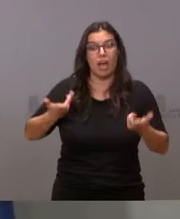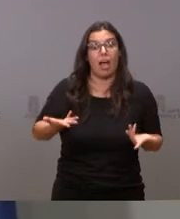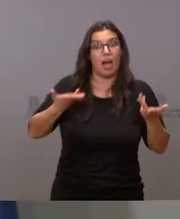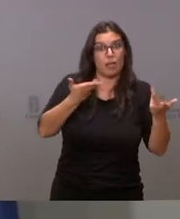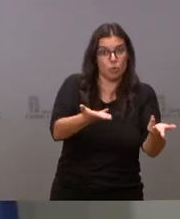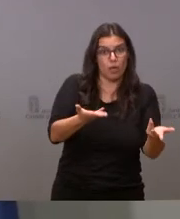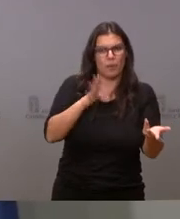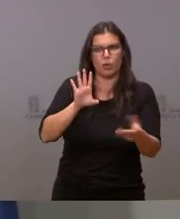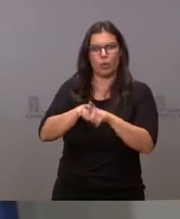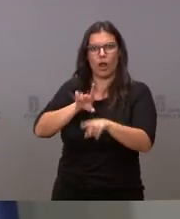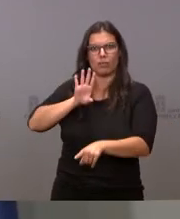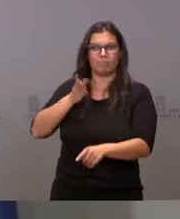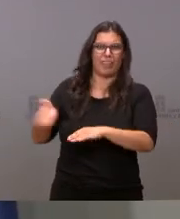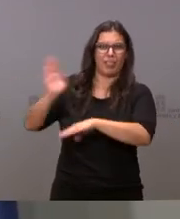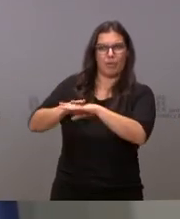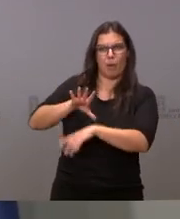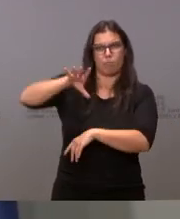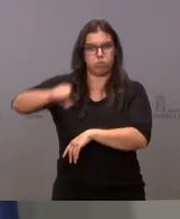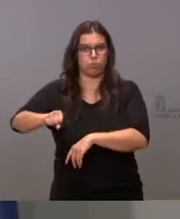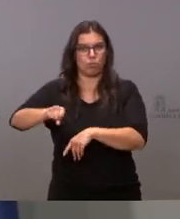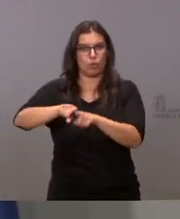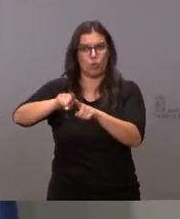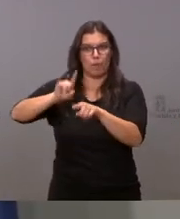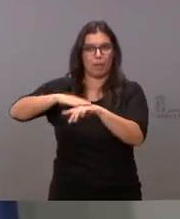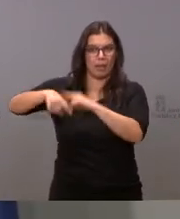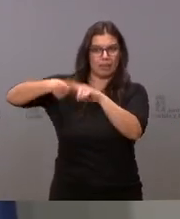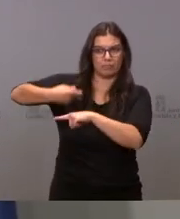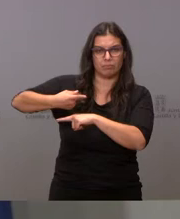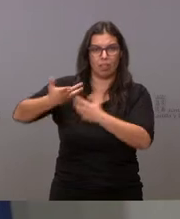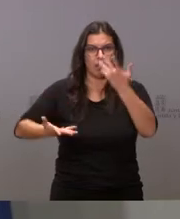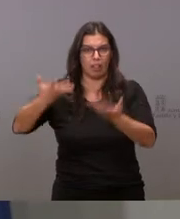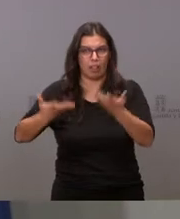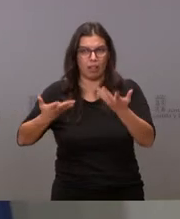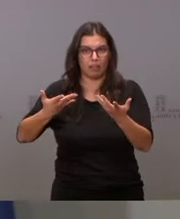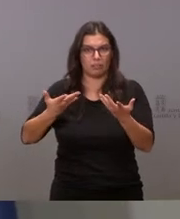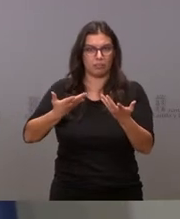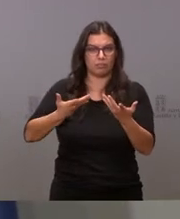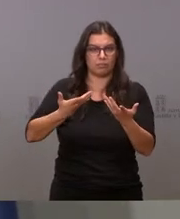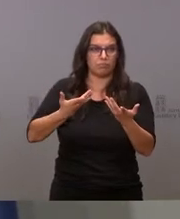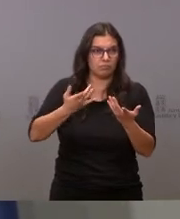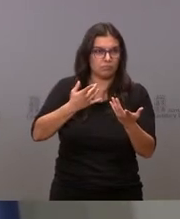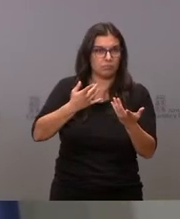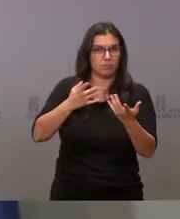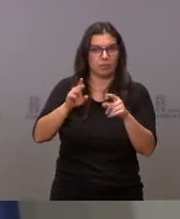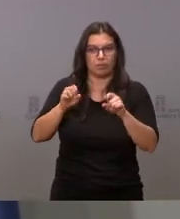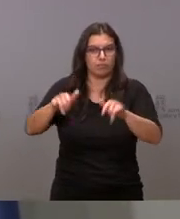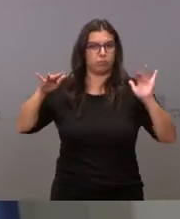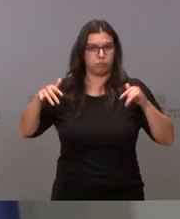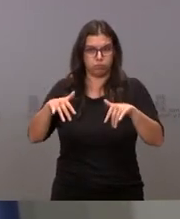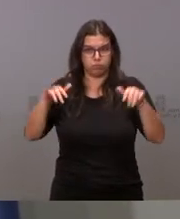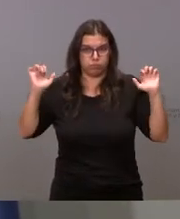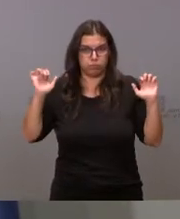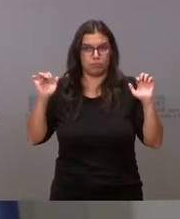intervenir de tal manera que se genere más inseguridad jurídica y más retracción por parte